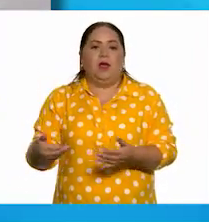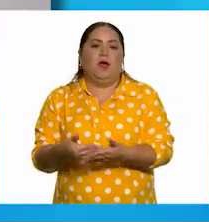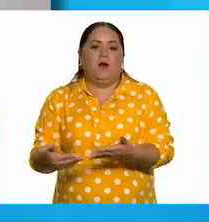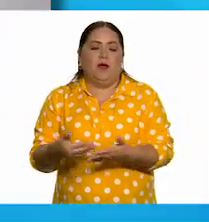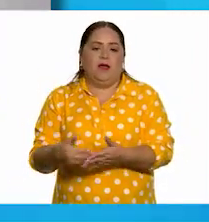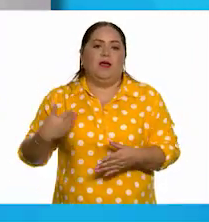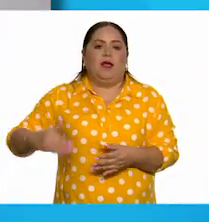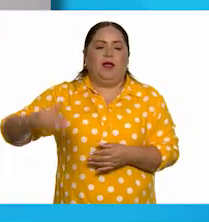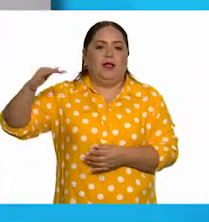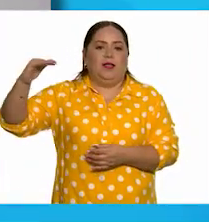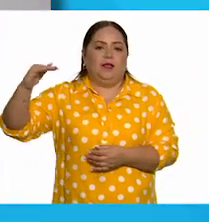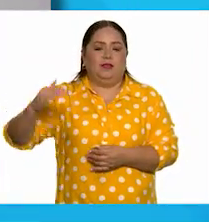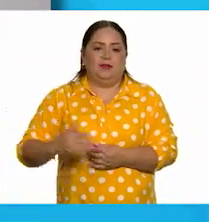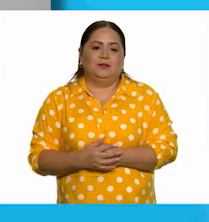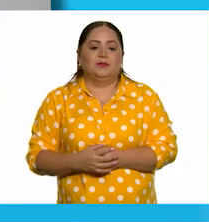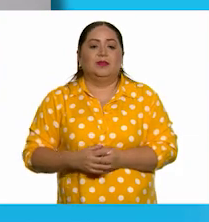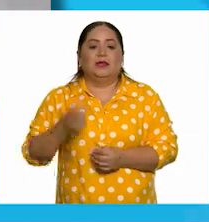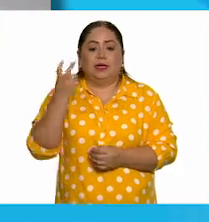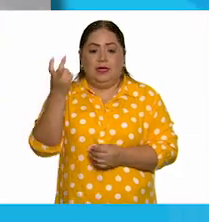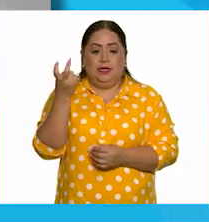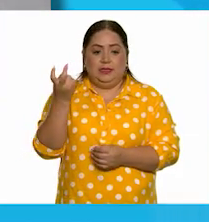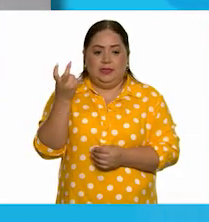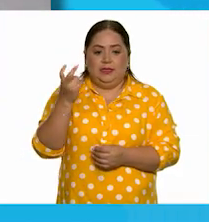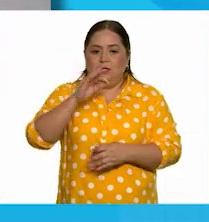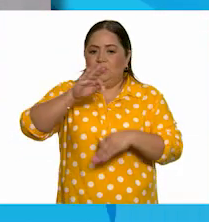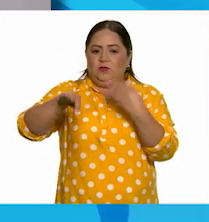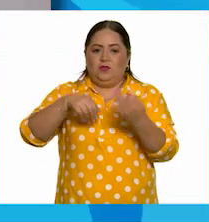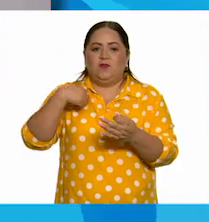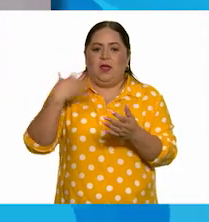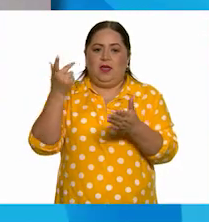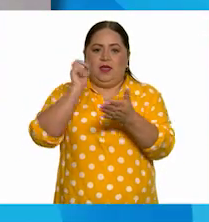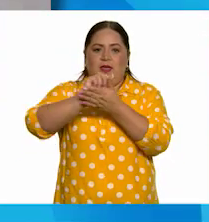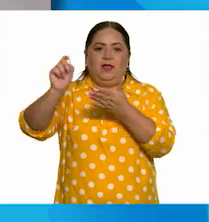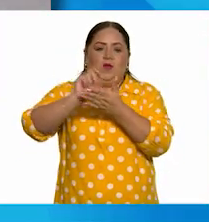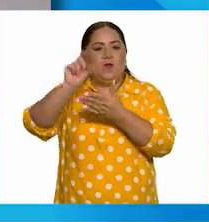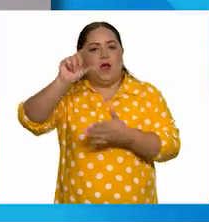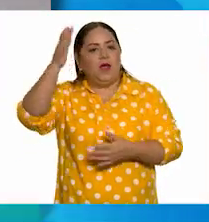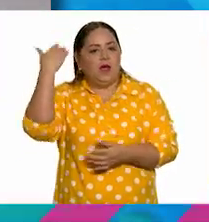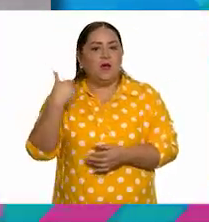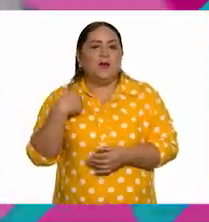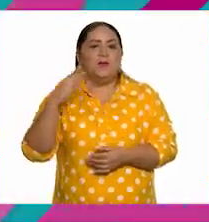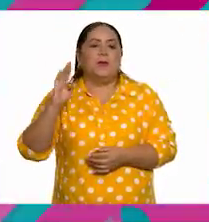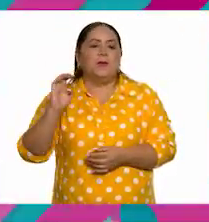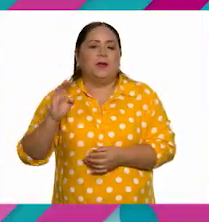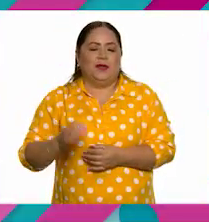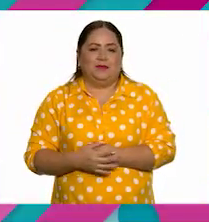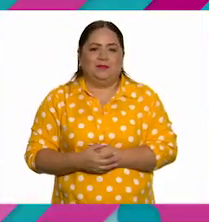estoy grande. Y esto es todo lo que escribí de cuando era bebé.